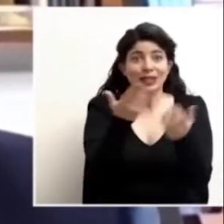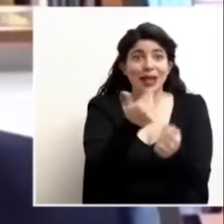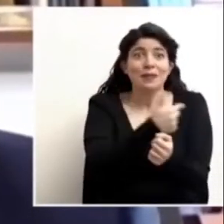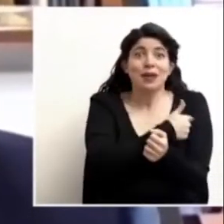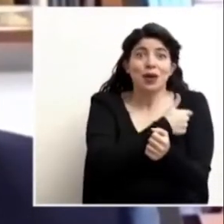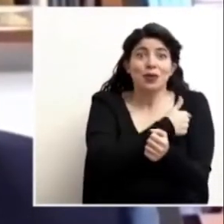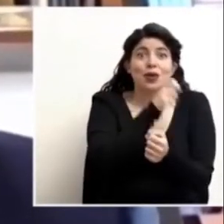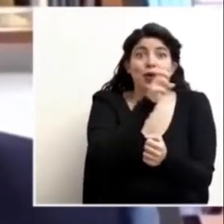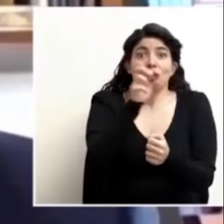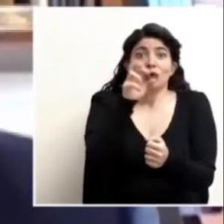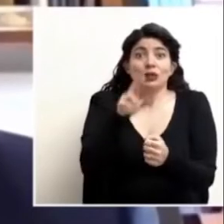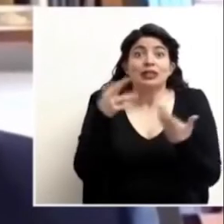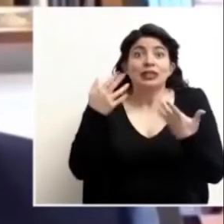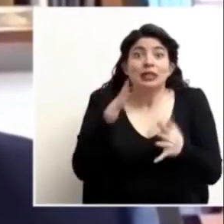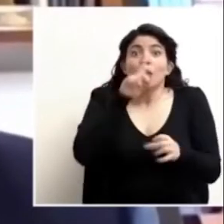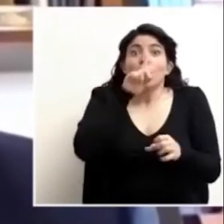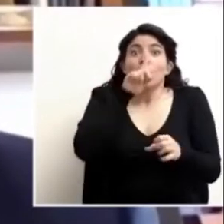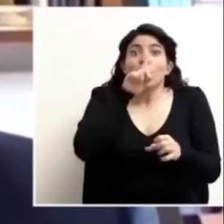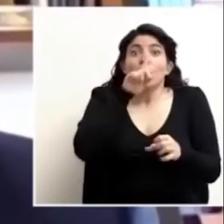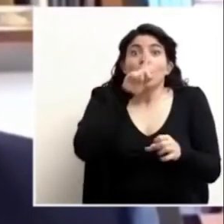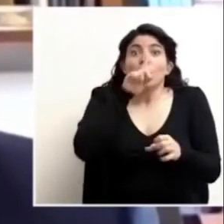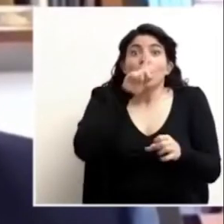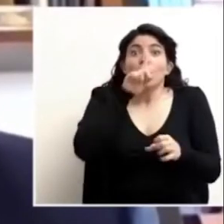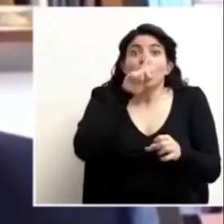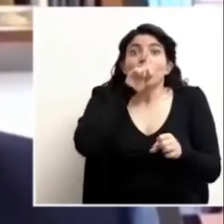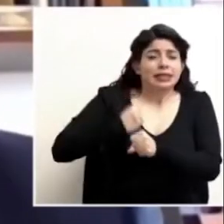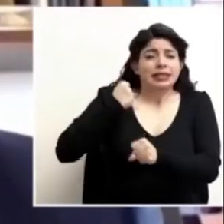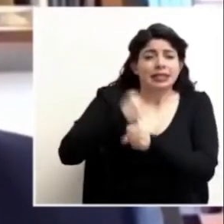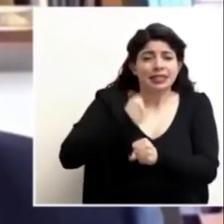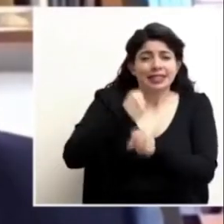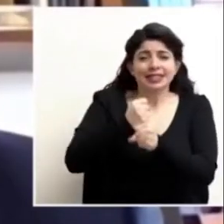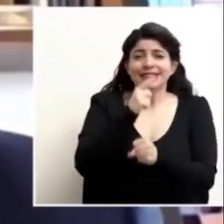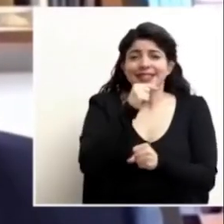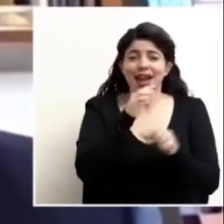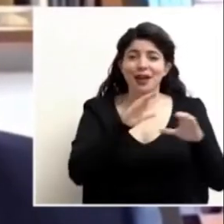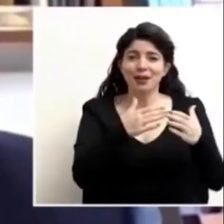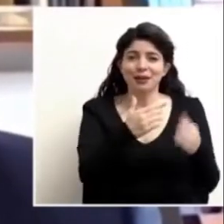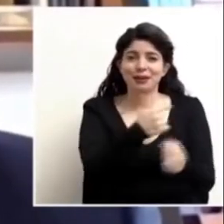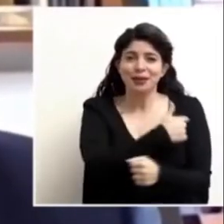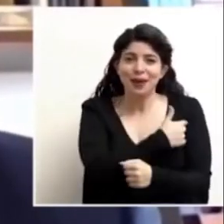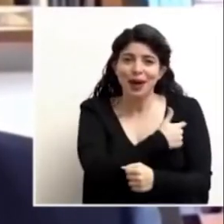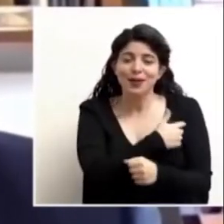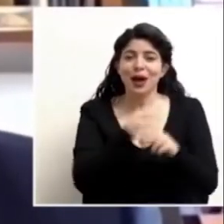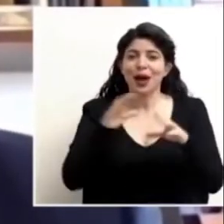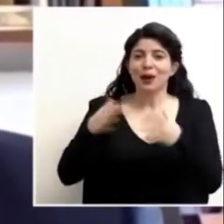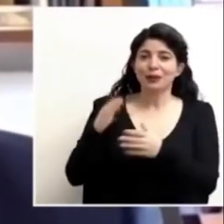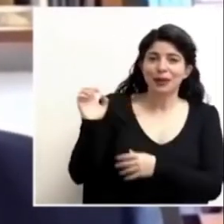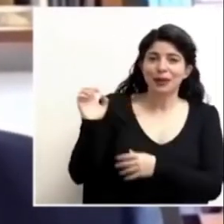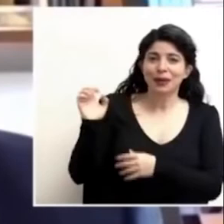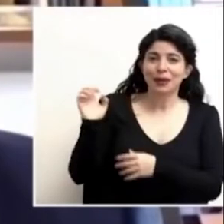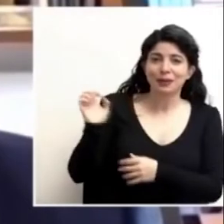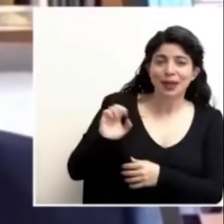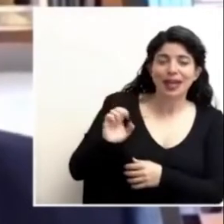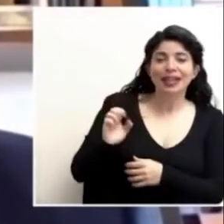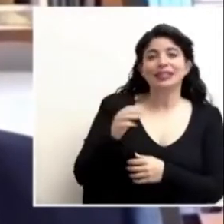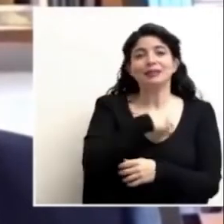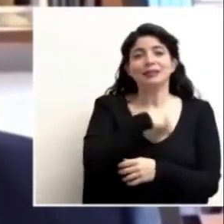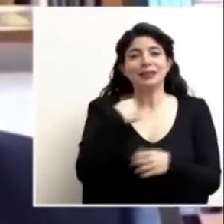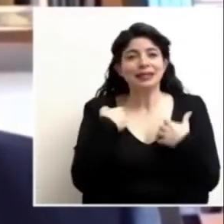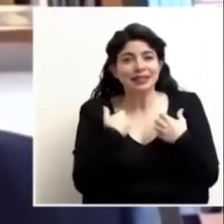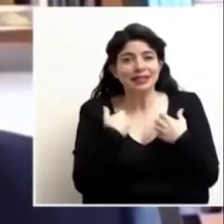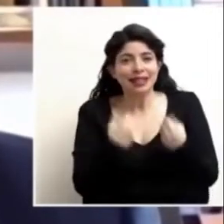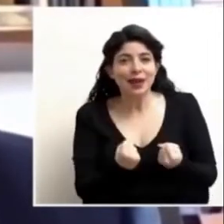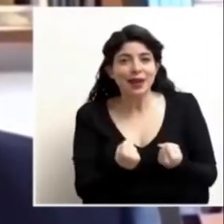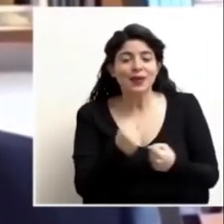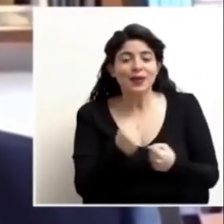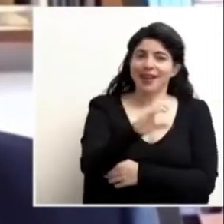comprometió meses atrás con el trabajo conjunto de la Comisión de Vacunas, la Comisión de Emergencias, el Ministerio de Salud, la